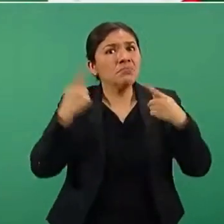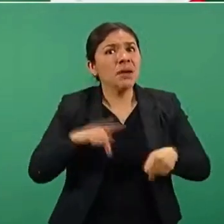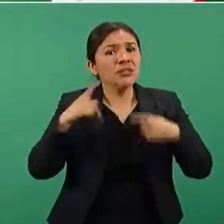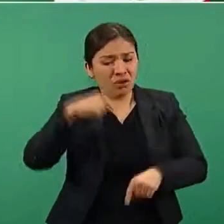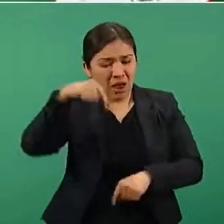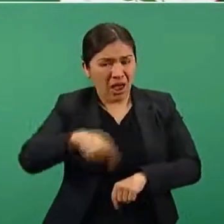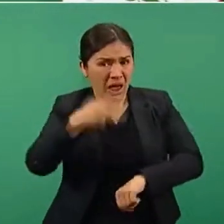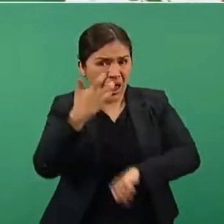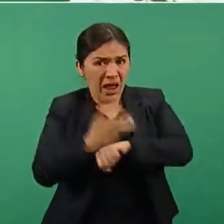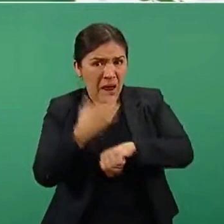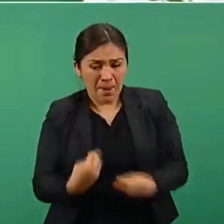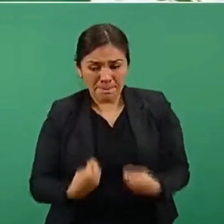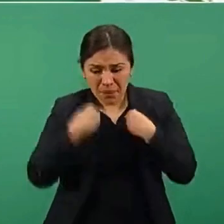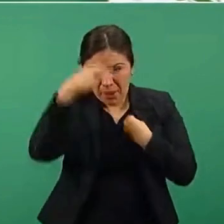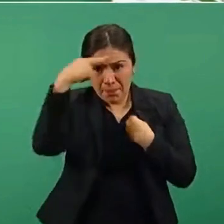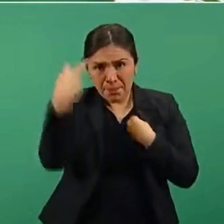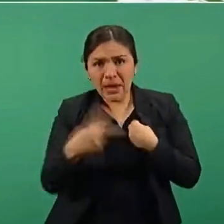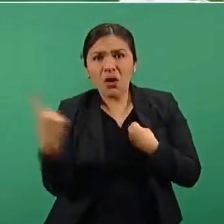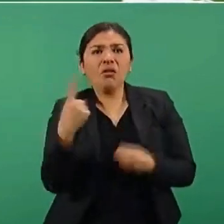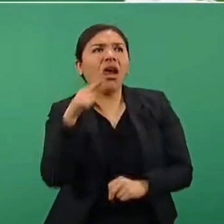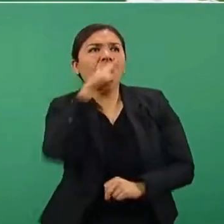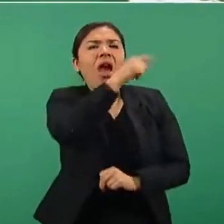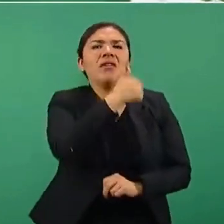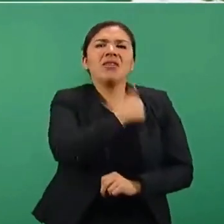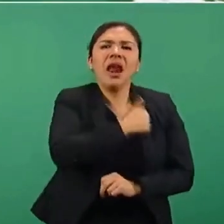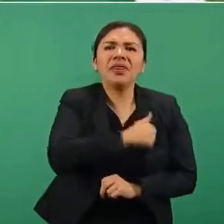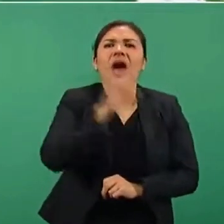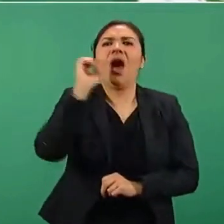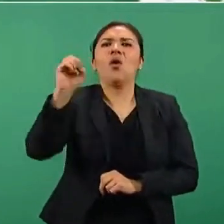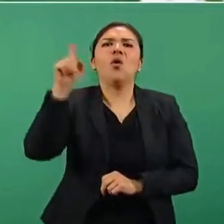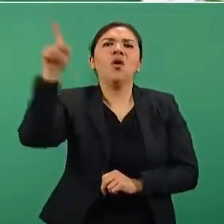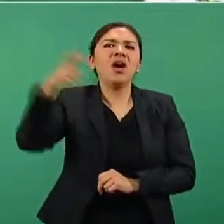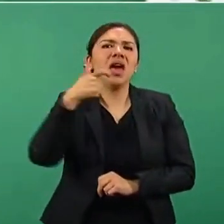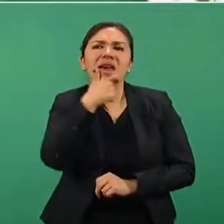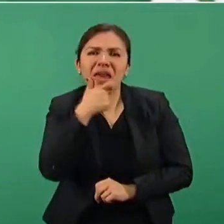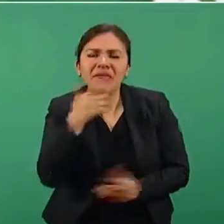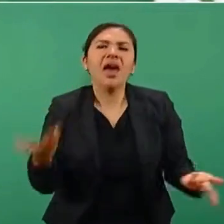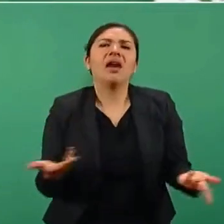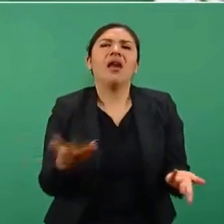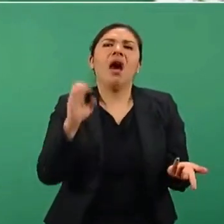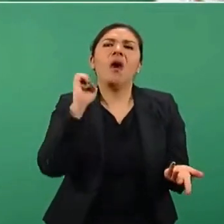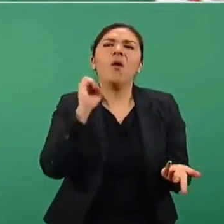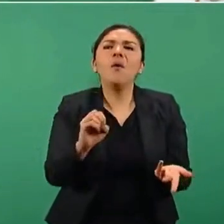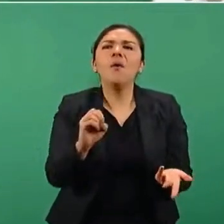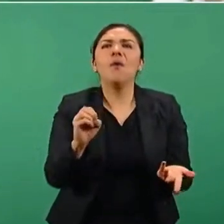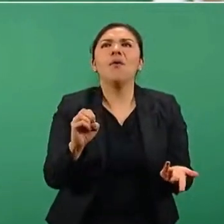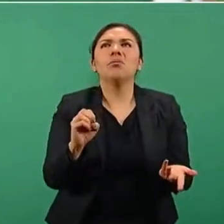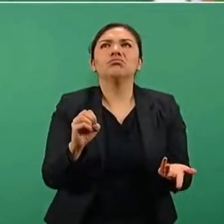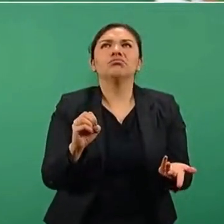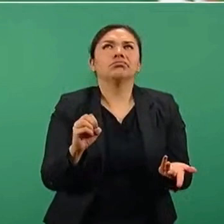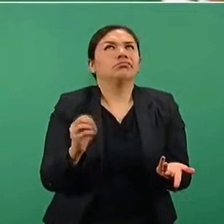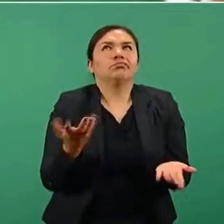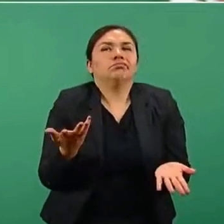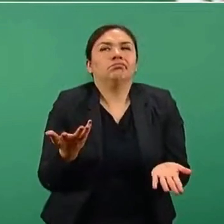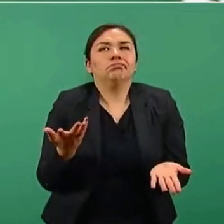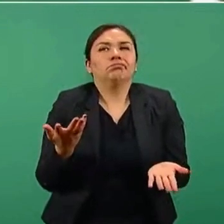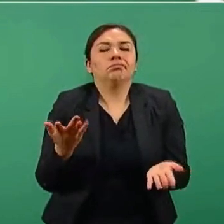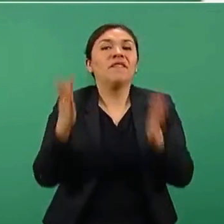Canadá, que en el Reino Unido, que en